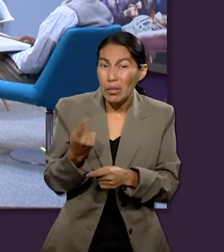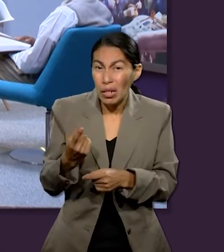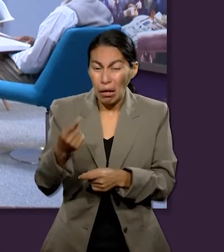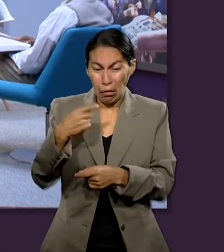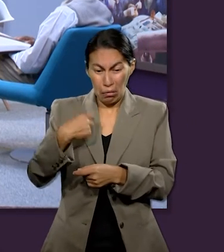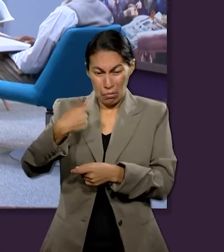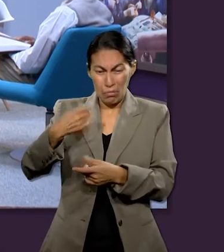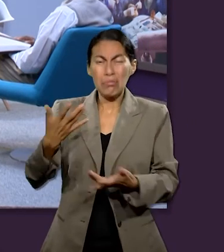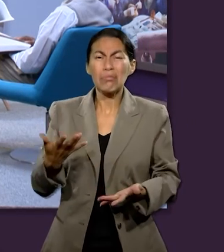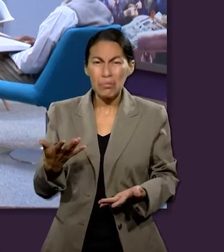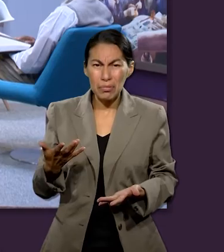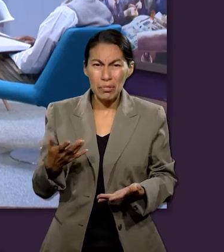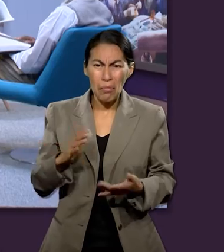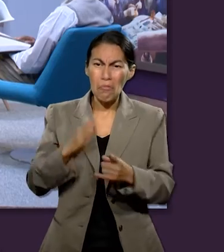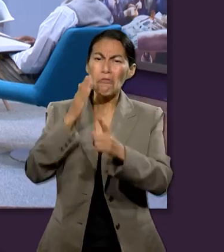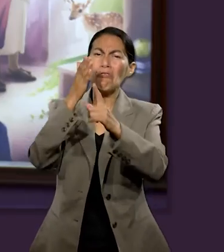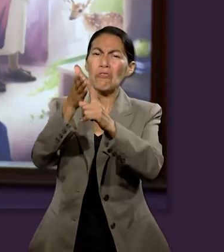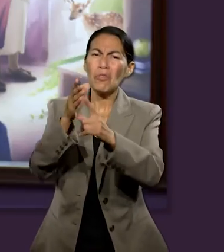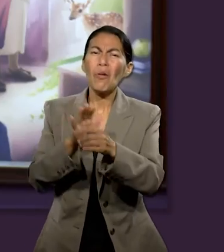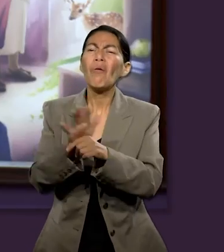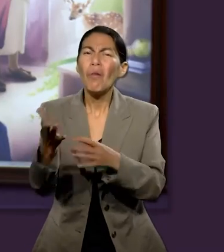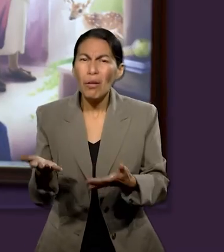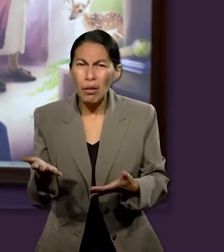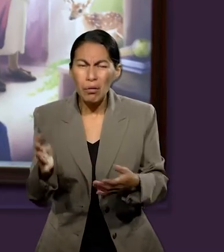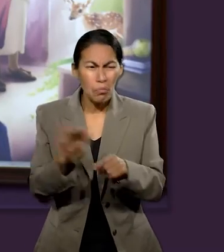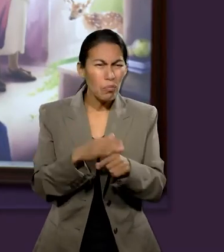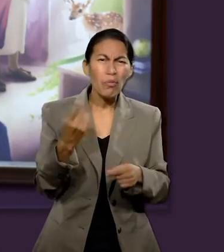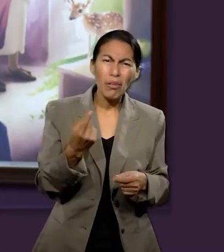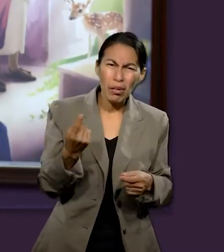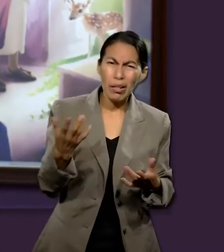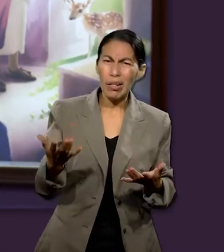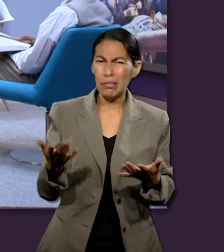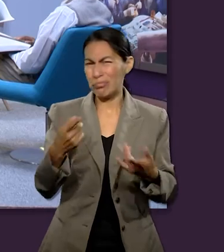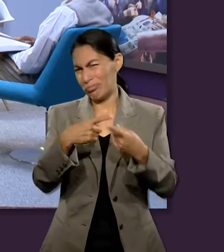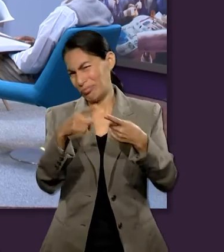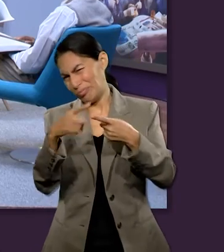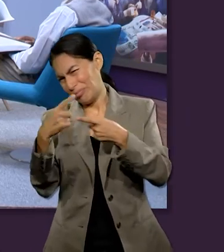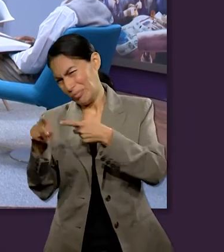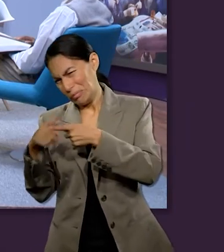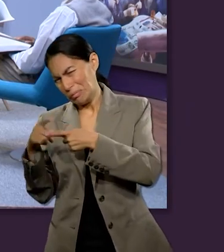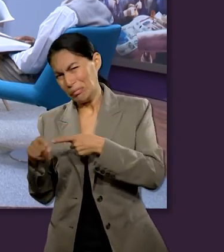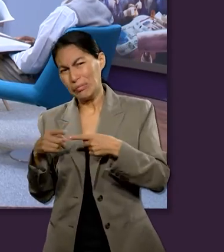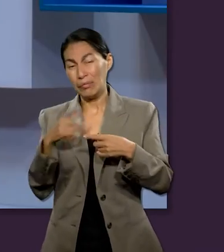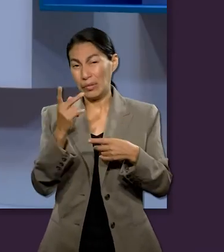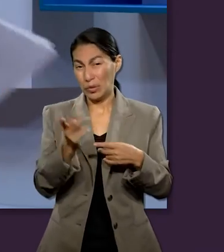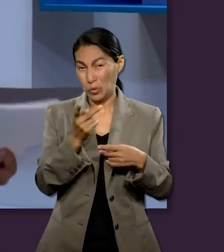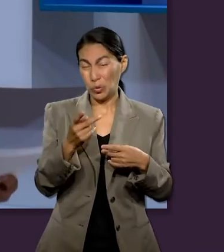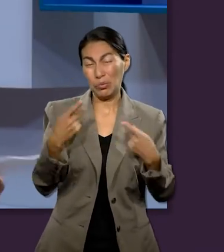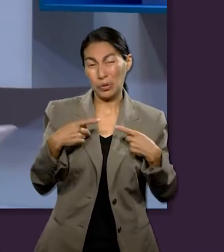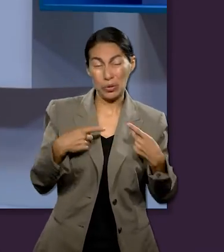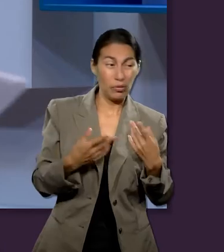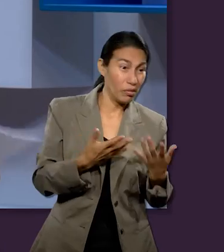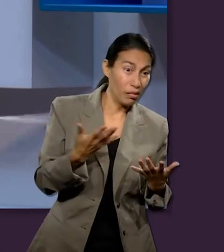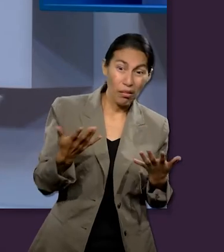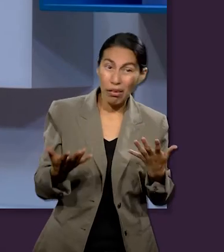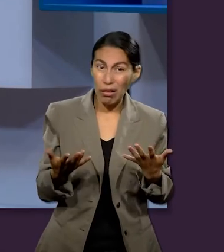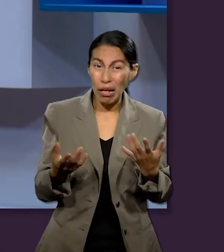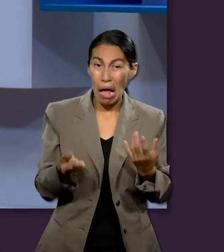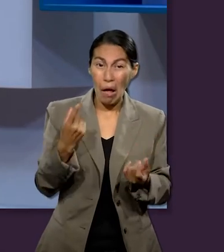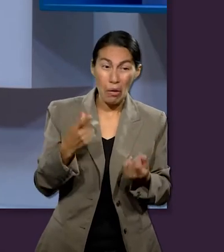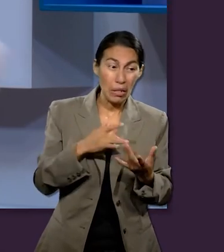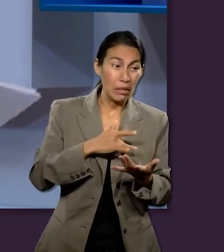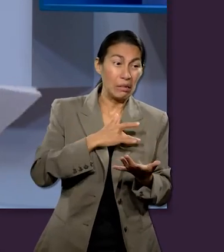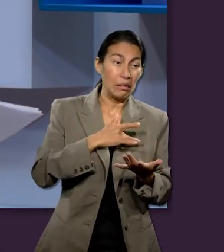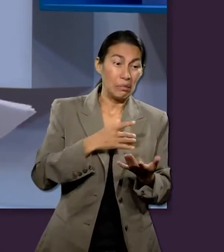venimos? ¿Por qué estamos aquí? ¿Quién somos? ¿Hacia dónde vamos? ¿Por qué estamos aquí?